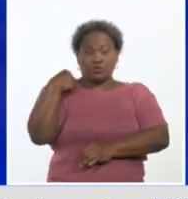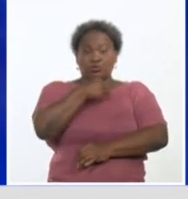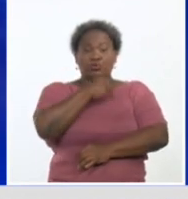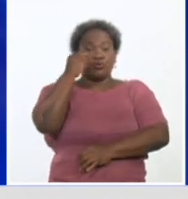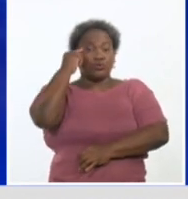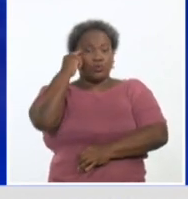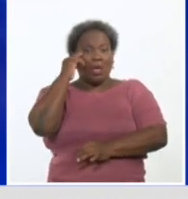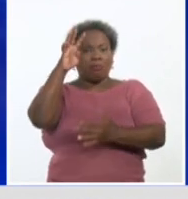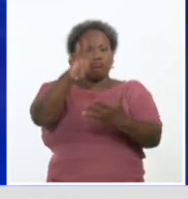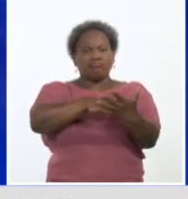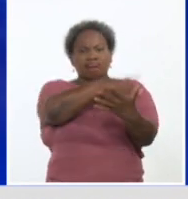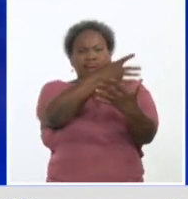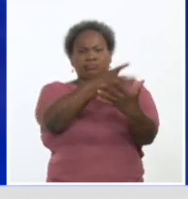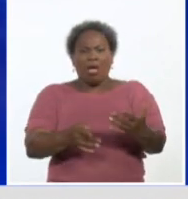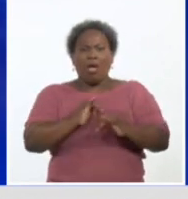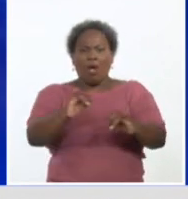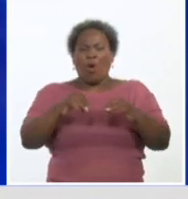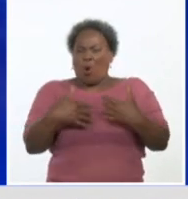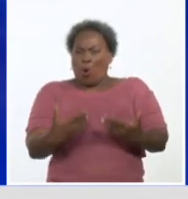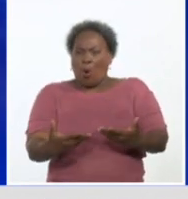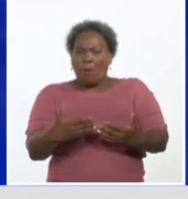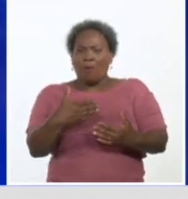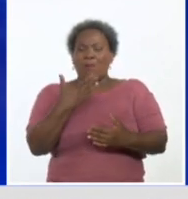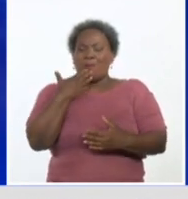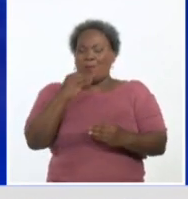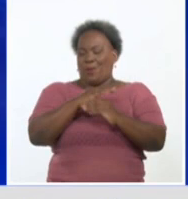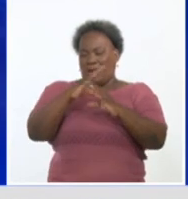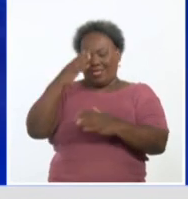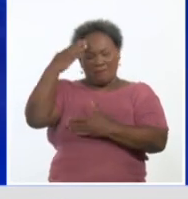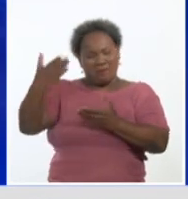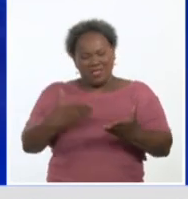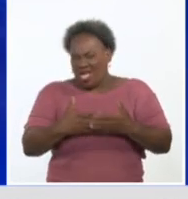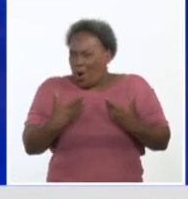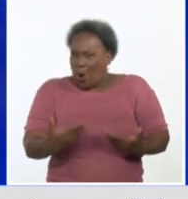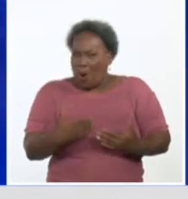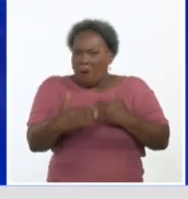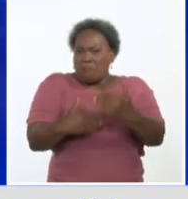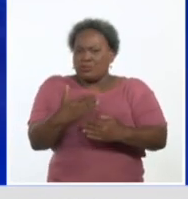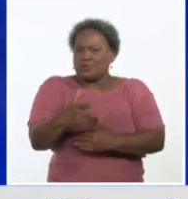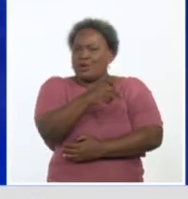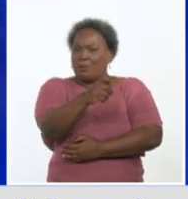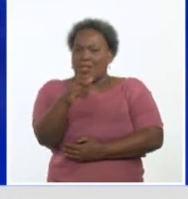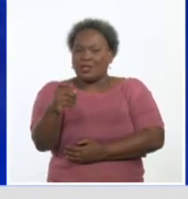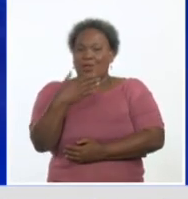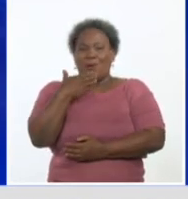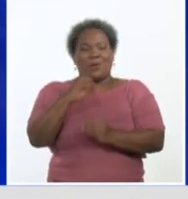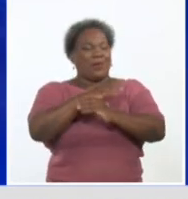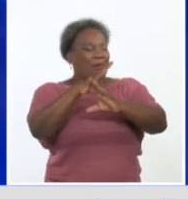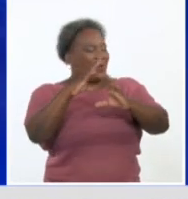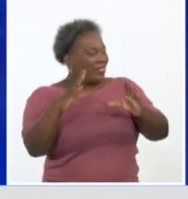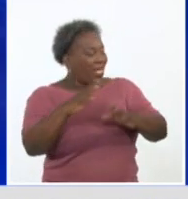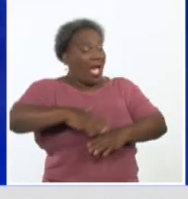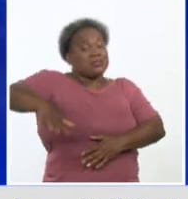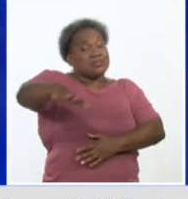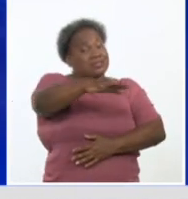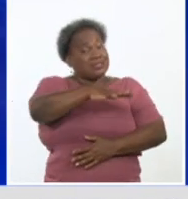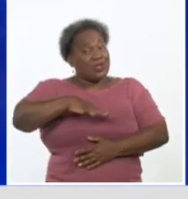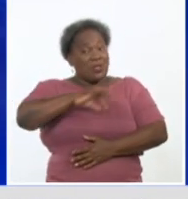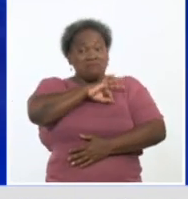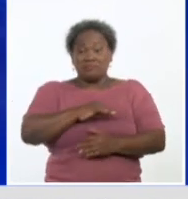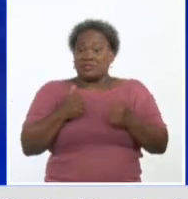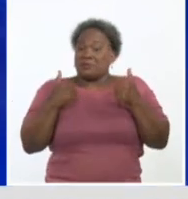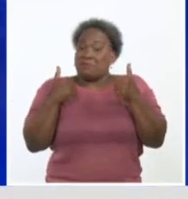estadística. Ahora, ¿cómo marcha? Muy buenos días y bienvenida. Buenos días, buenos días a todos, es un placer, como siempre, estar acá con ustedes.